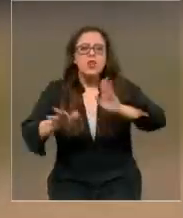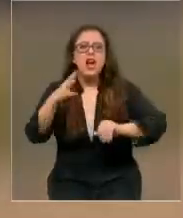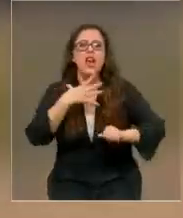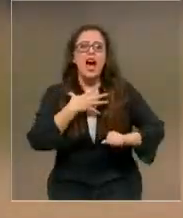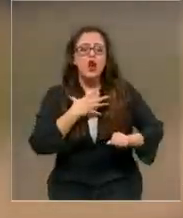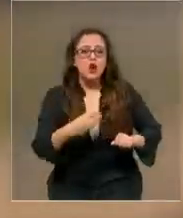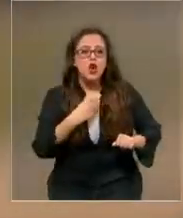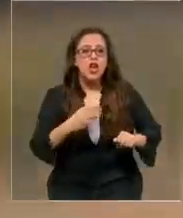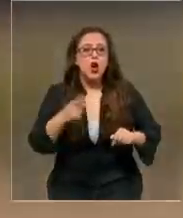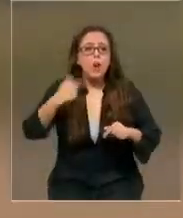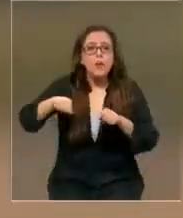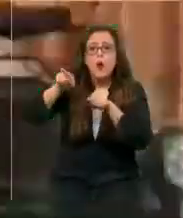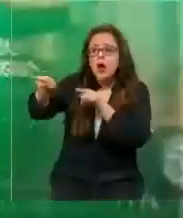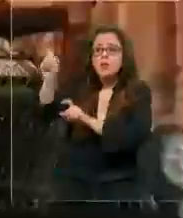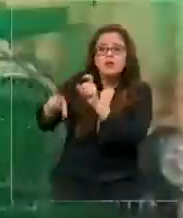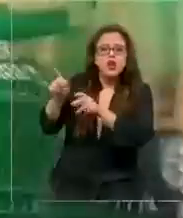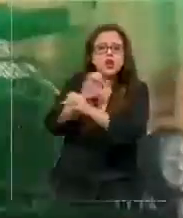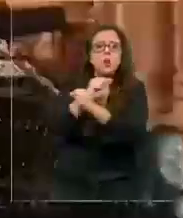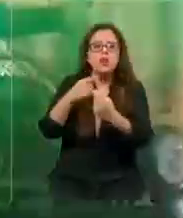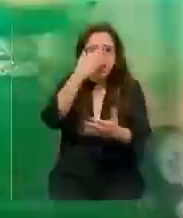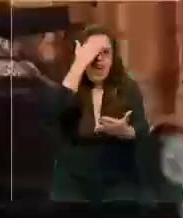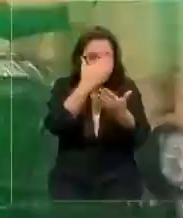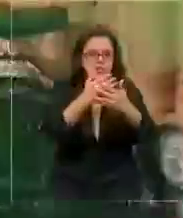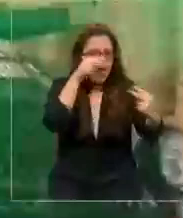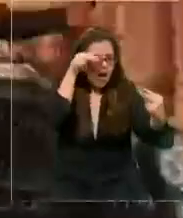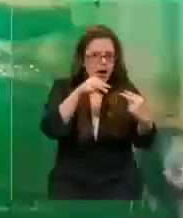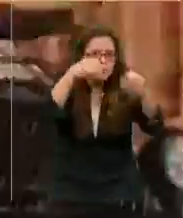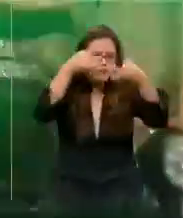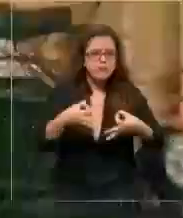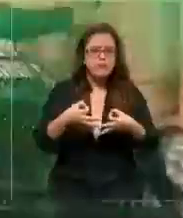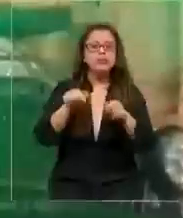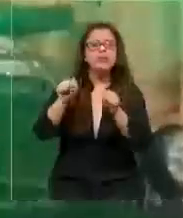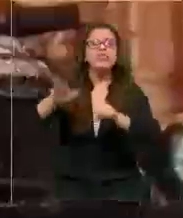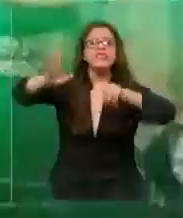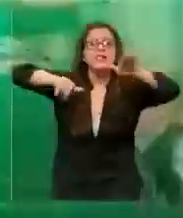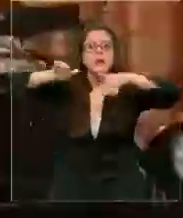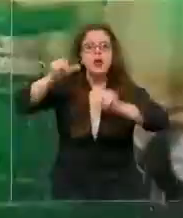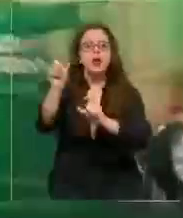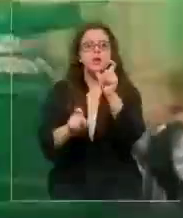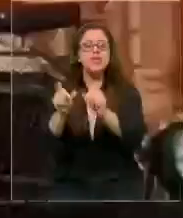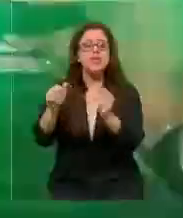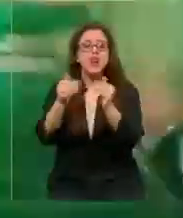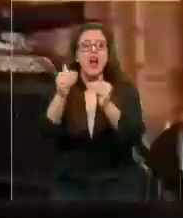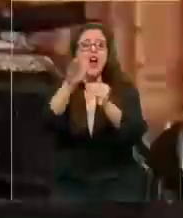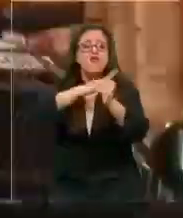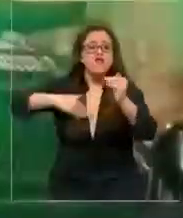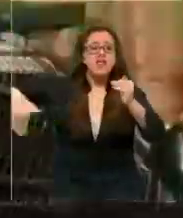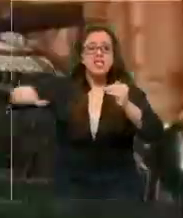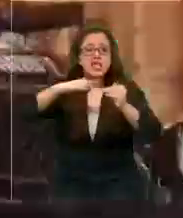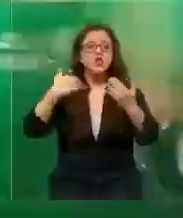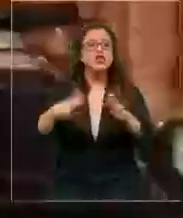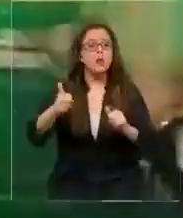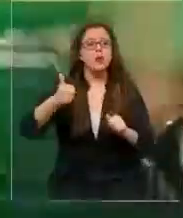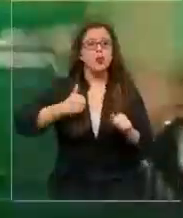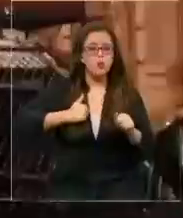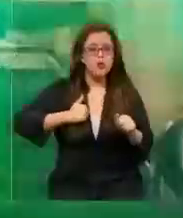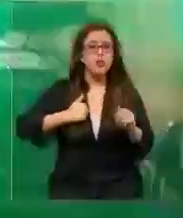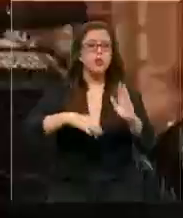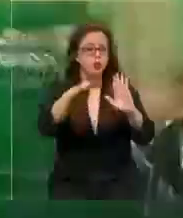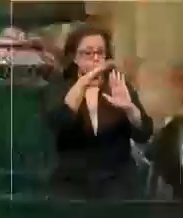los tienen al lado no son capaces de ir a darle cara. Ante el llamado de vecinos y en el cumplimiento de las medidas sanitarias decretadas por la autoridad,